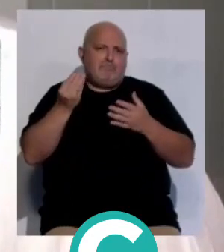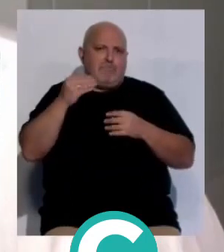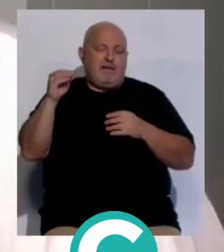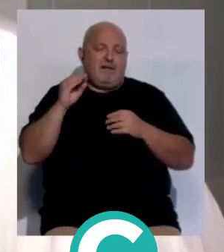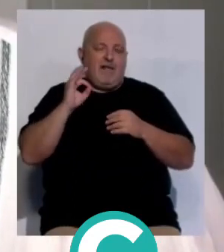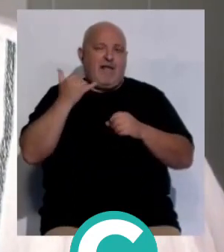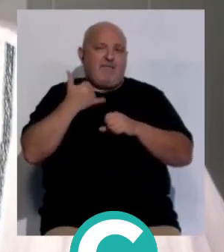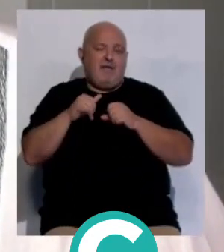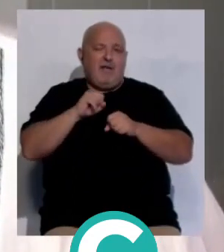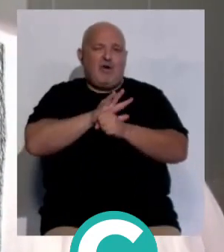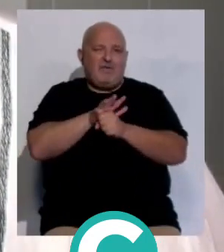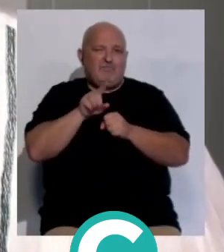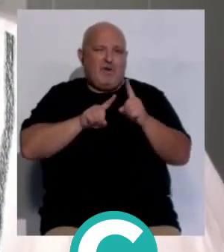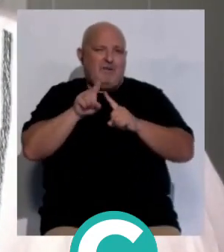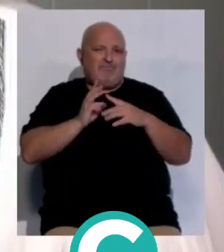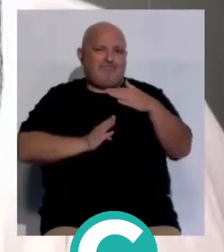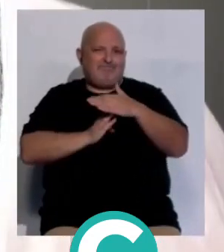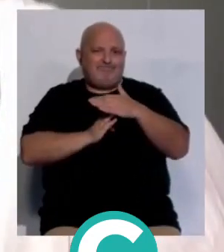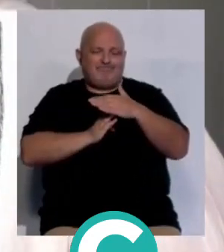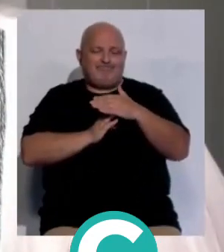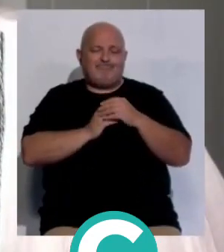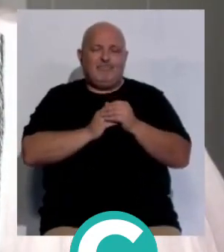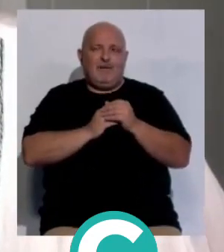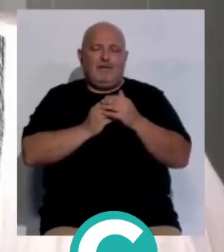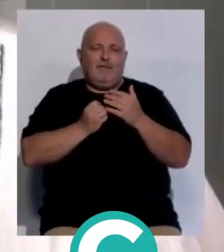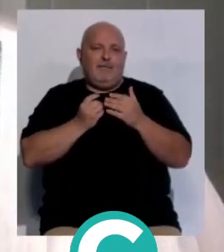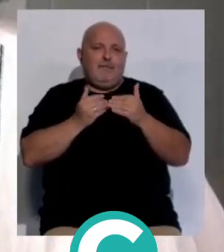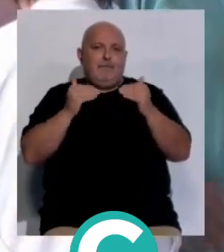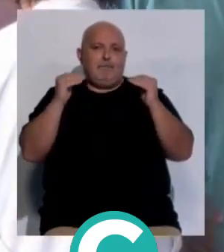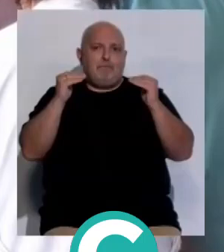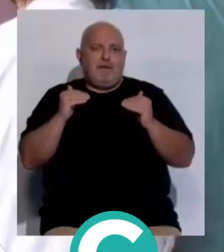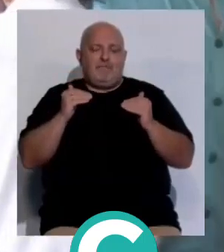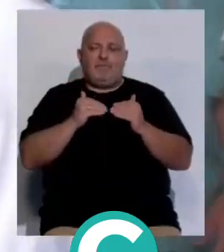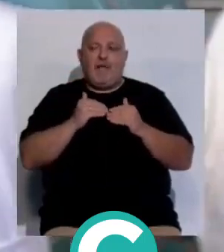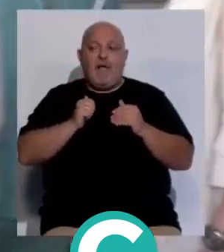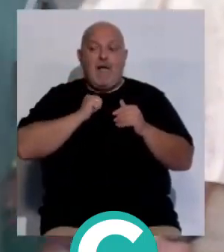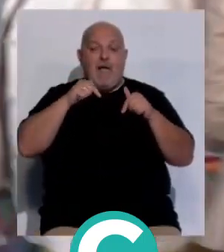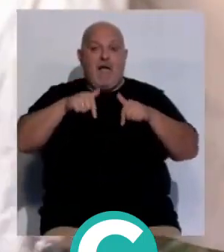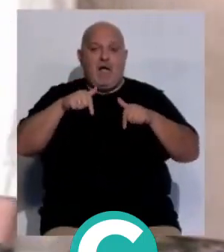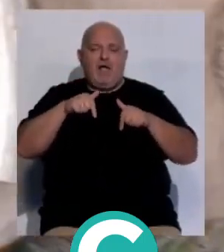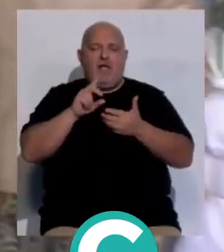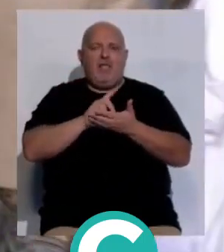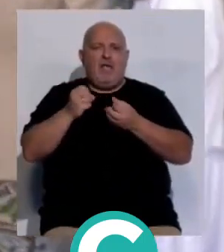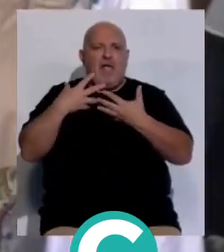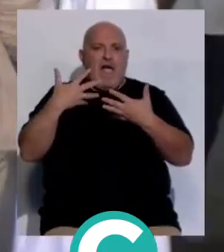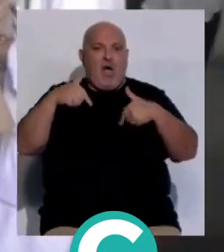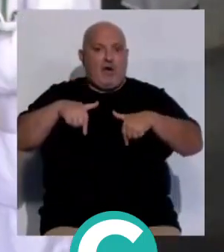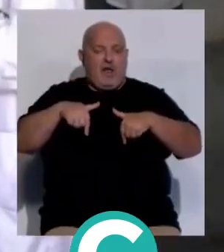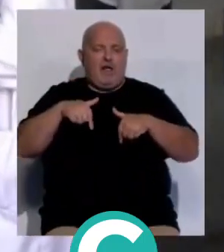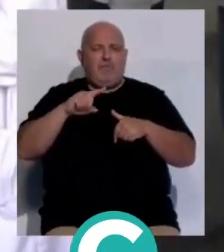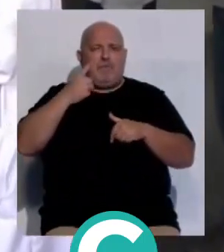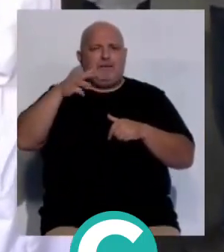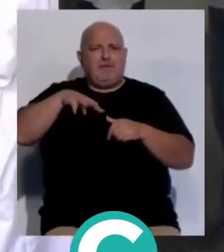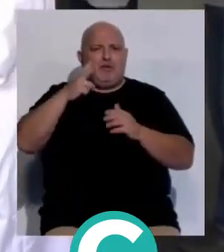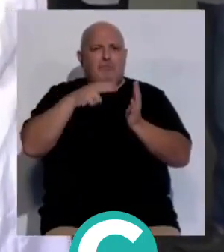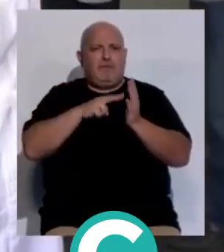desgraciadamente con la pandemia pues se produjo esa reducción y afortunadamente los datos de ahora del primer